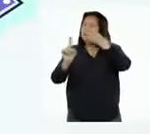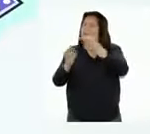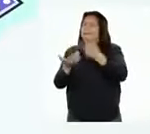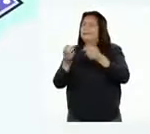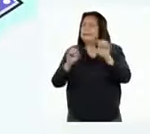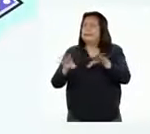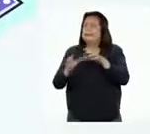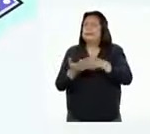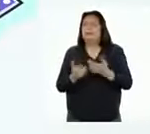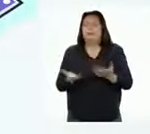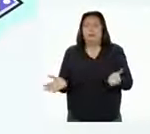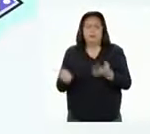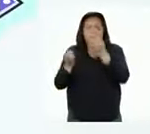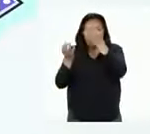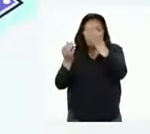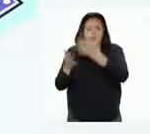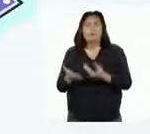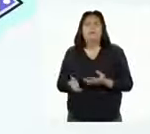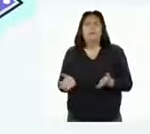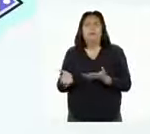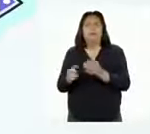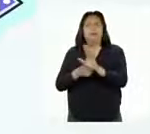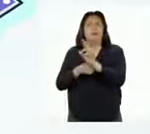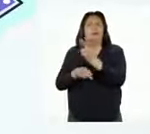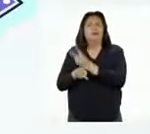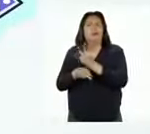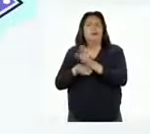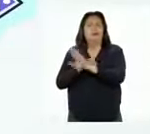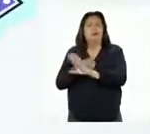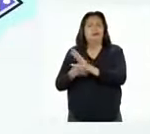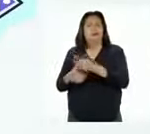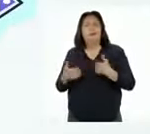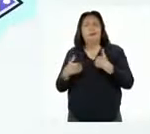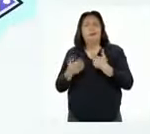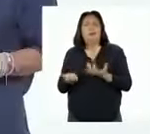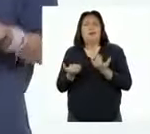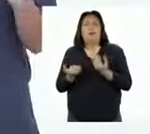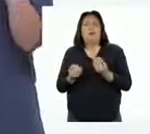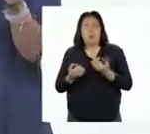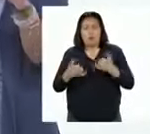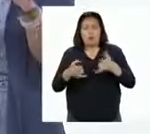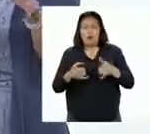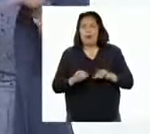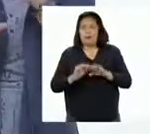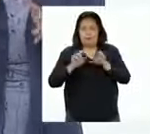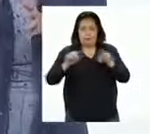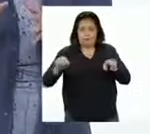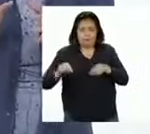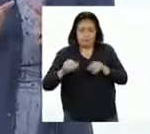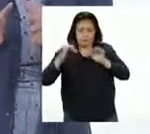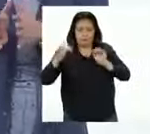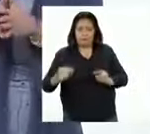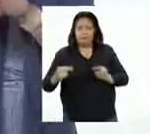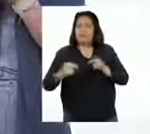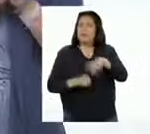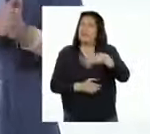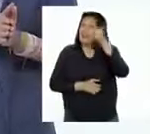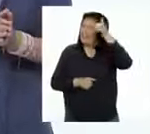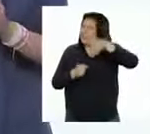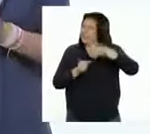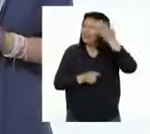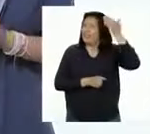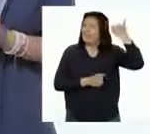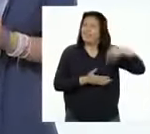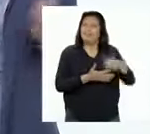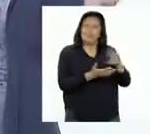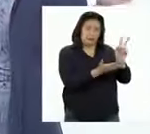de informar y promover el cuidado y la protección de los animales a través de un juego de mesa. ¿Se acuerdan de que en la actividad pasada leímos un